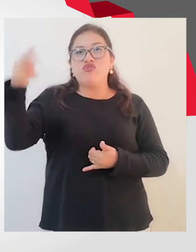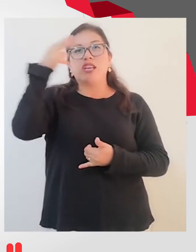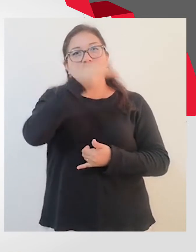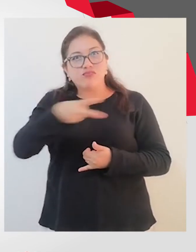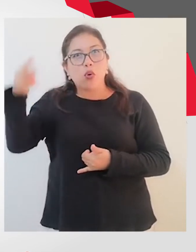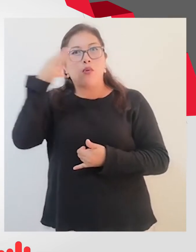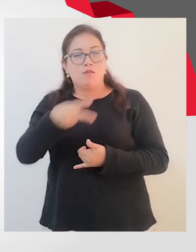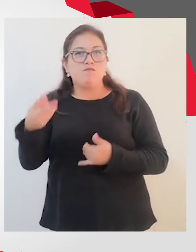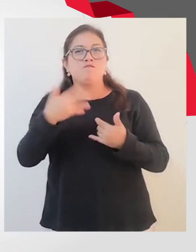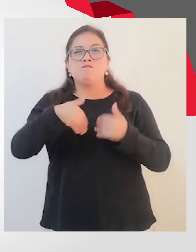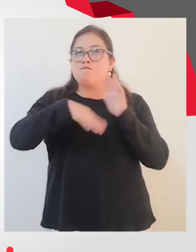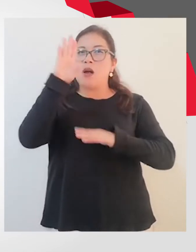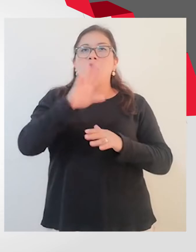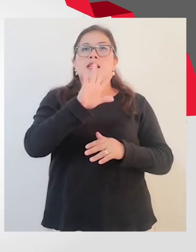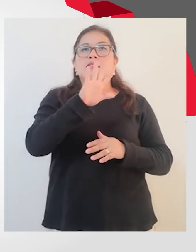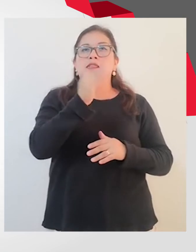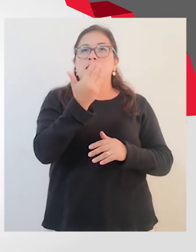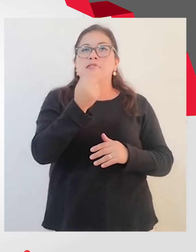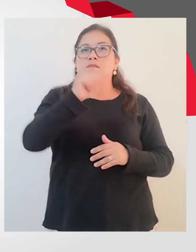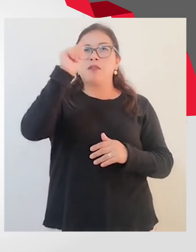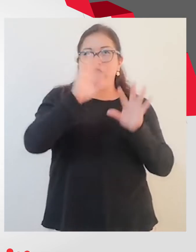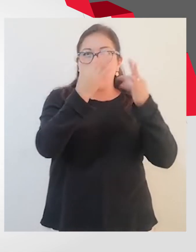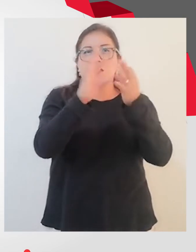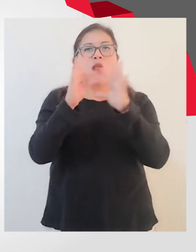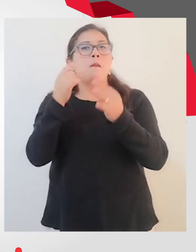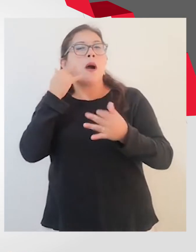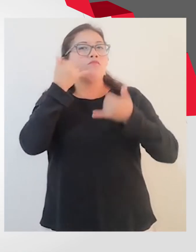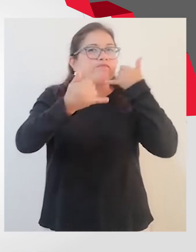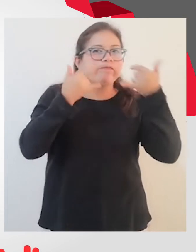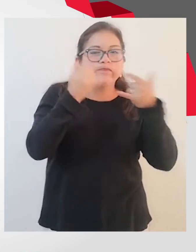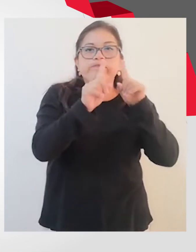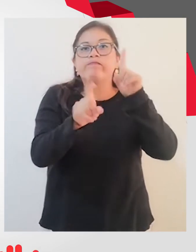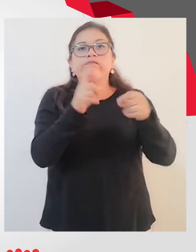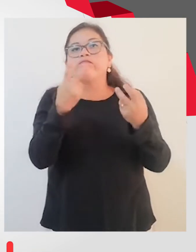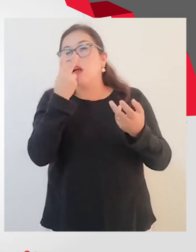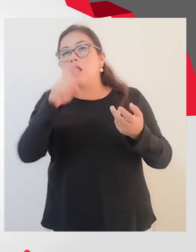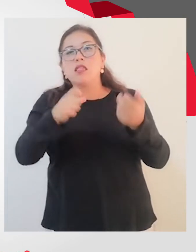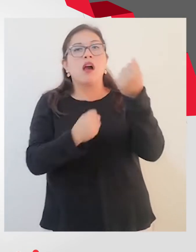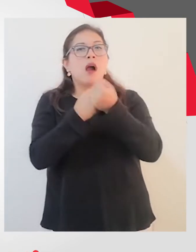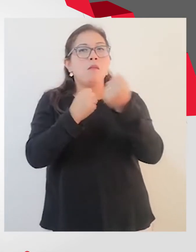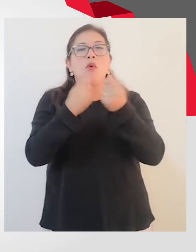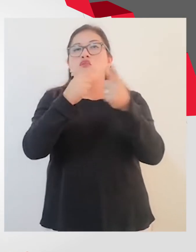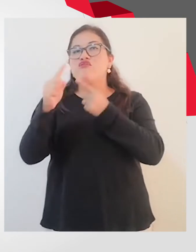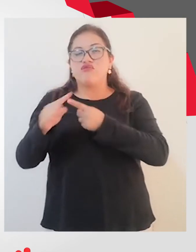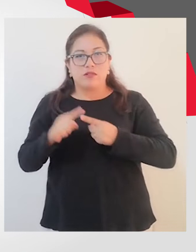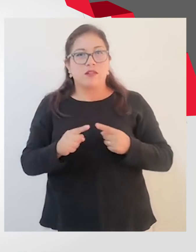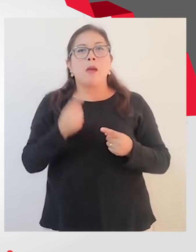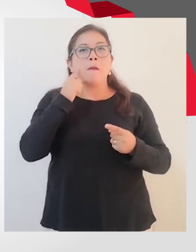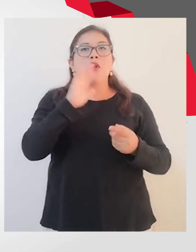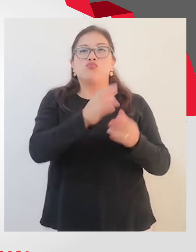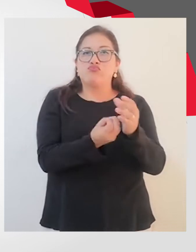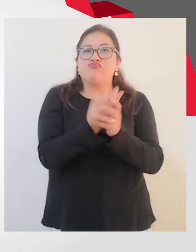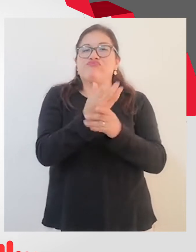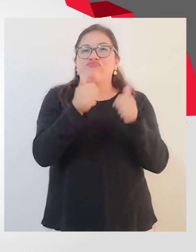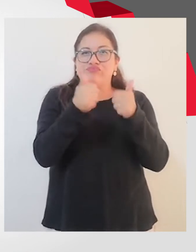3.000 familias para darles acompañamiento y apoyo durante el desarrollo de competencias de los